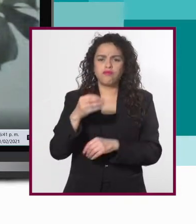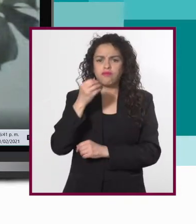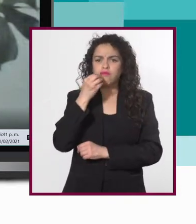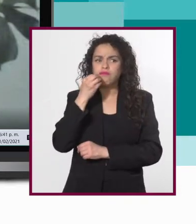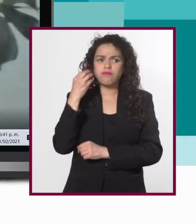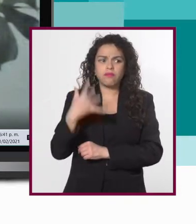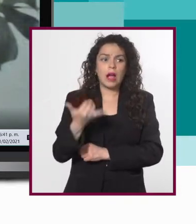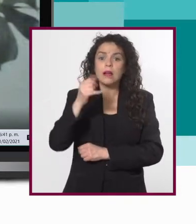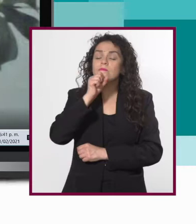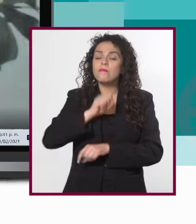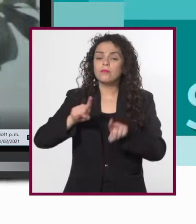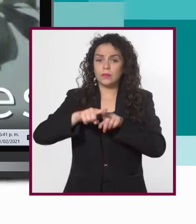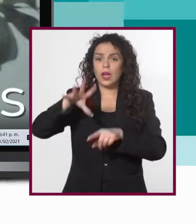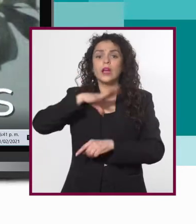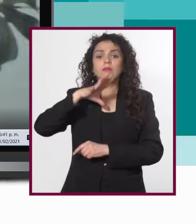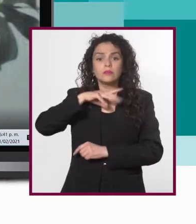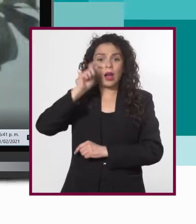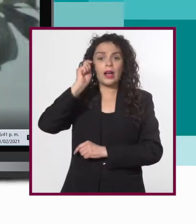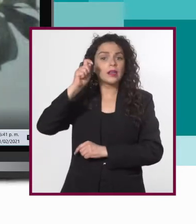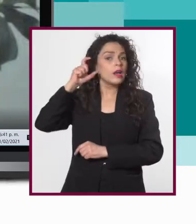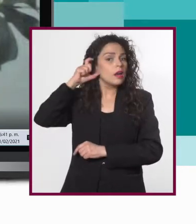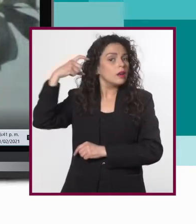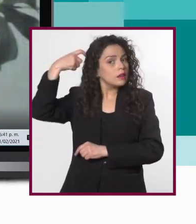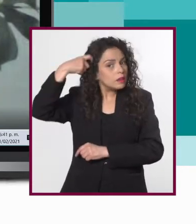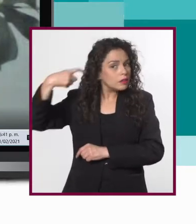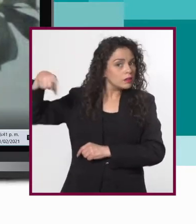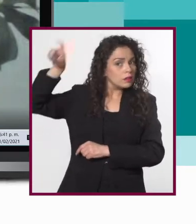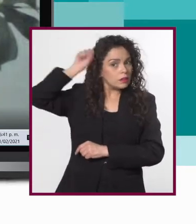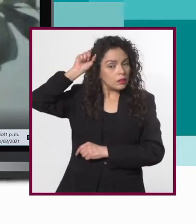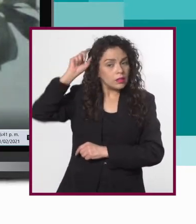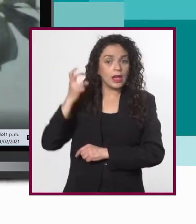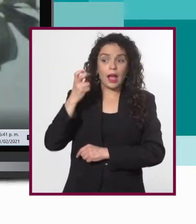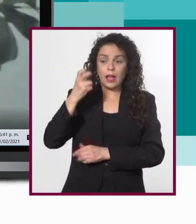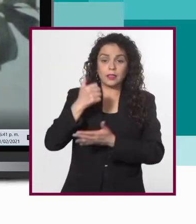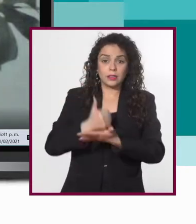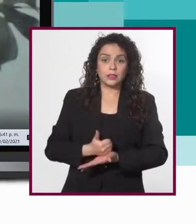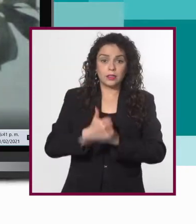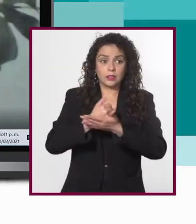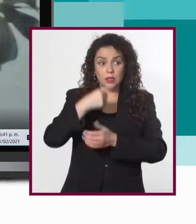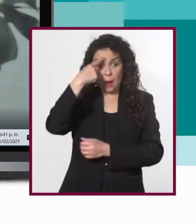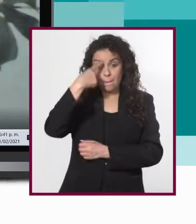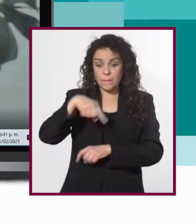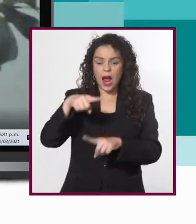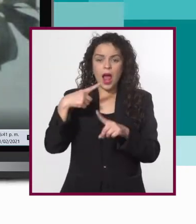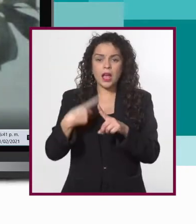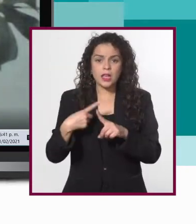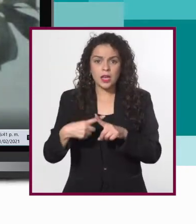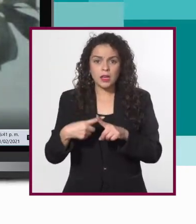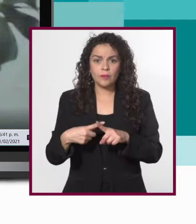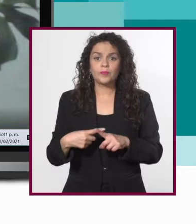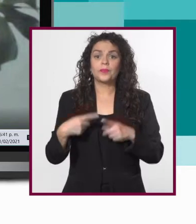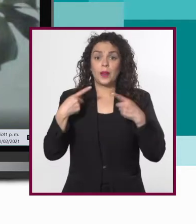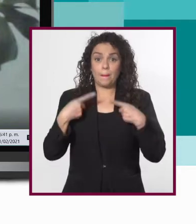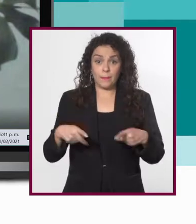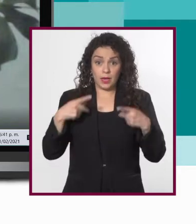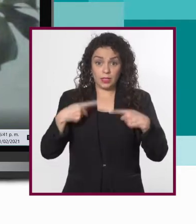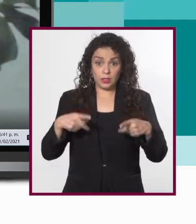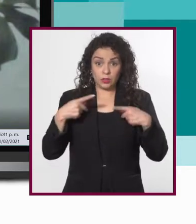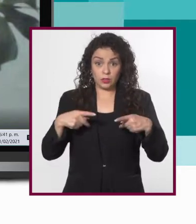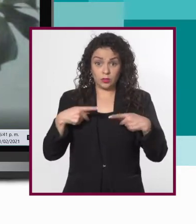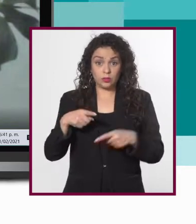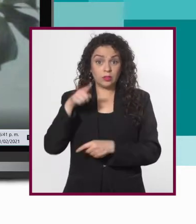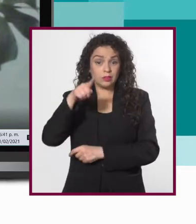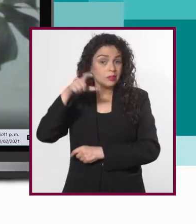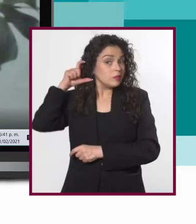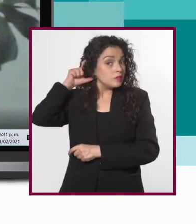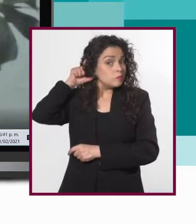También están los implantes cocleares que ayudan, sería para las personas que los